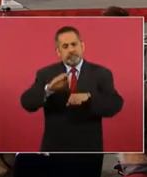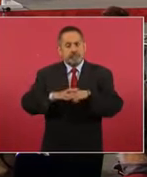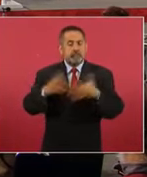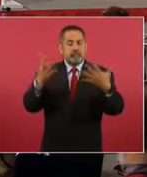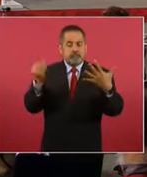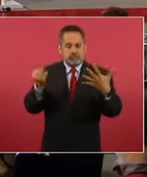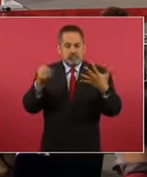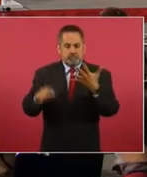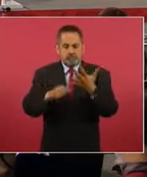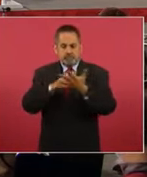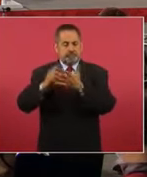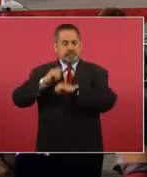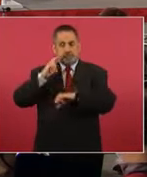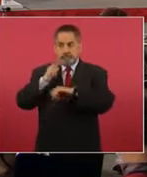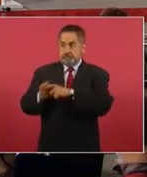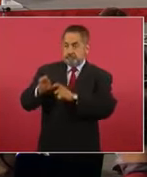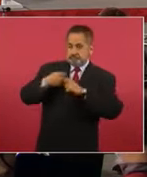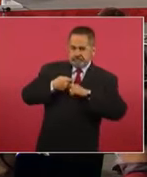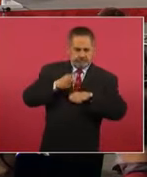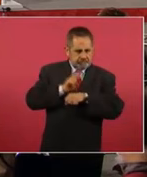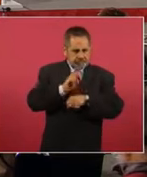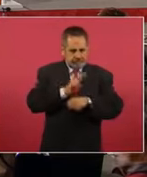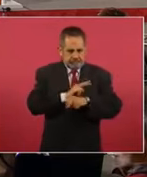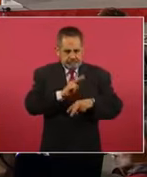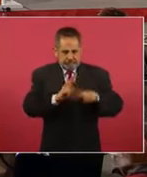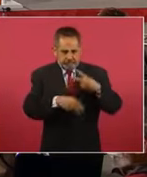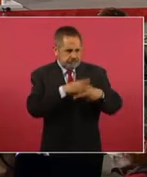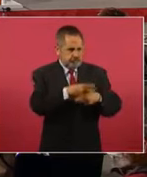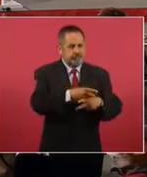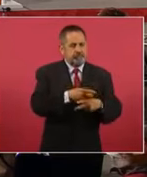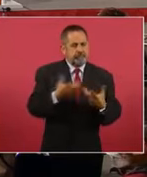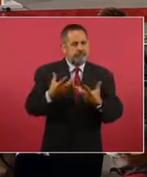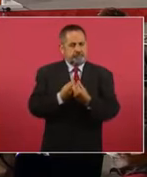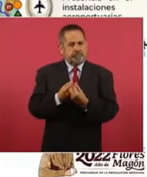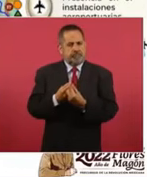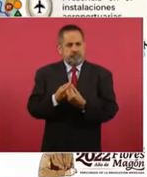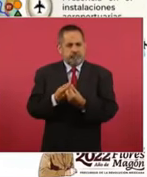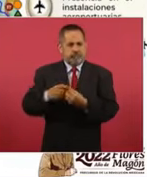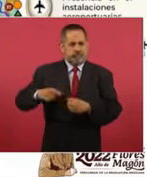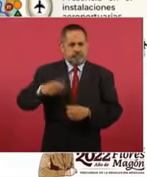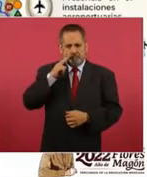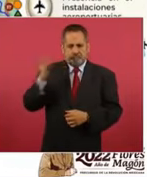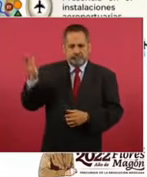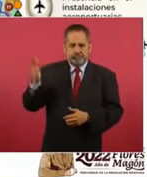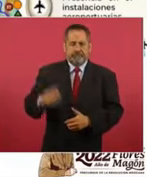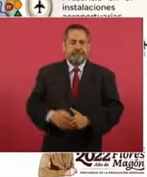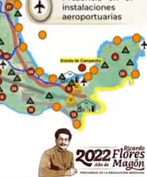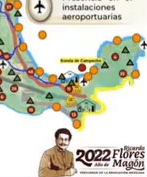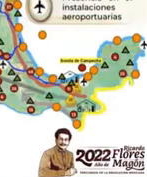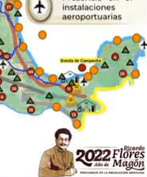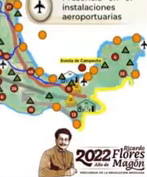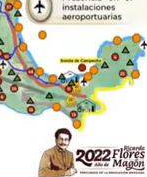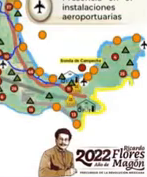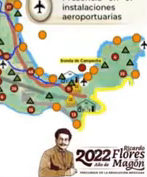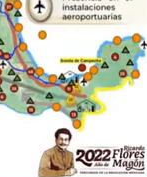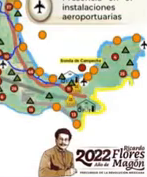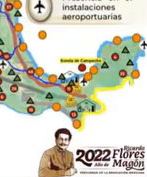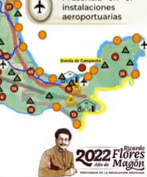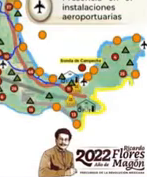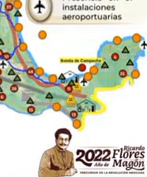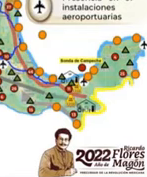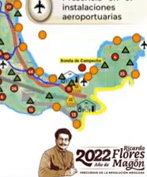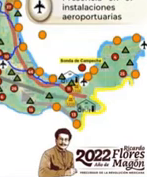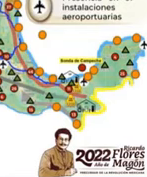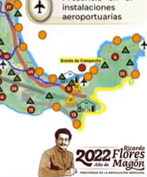emisiones que se cumplen por parte de las fuerzas del Estado mexicano para garantizar la seguridad.